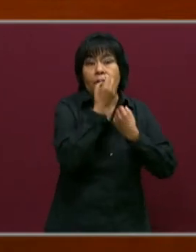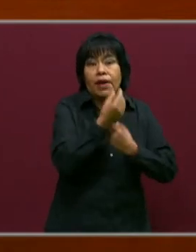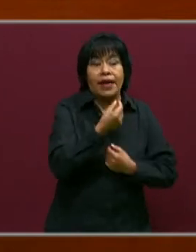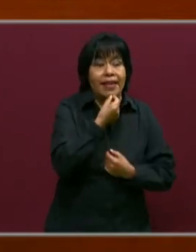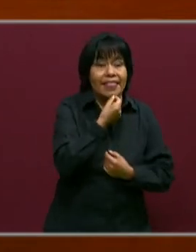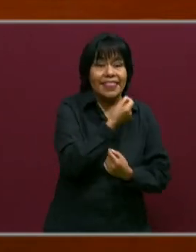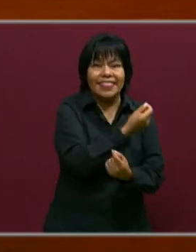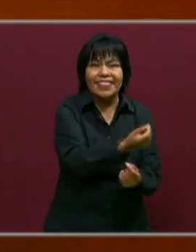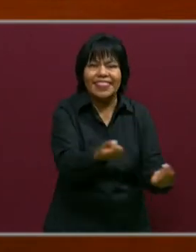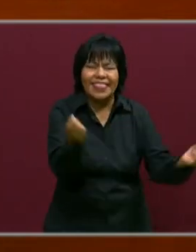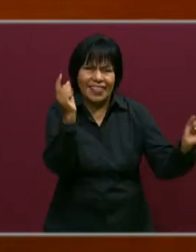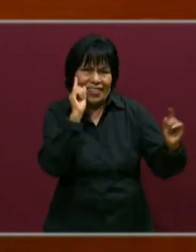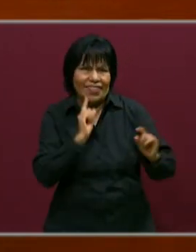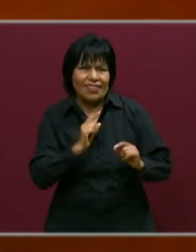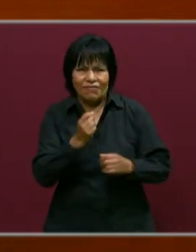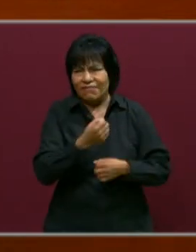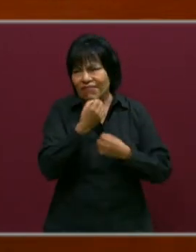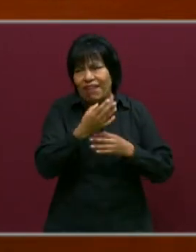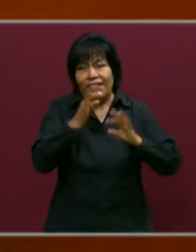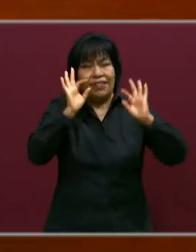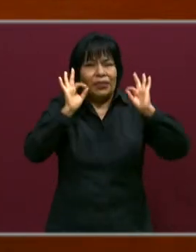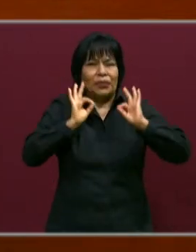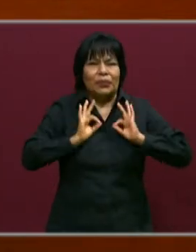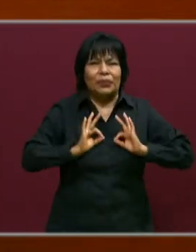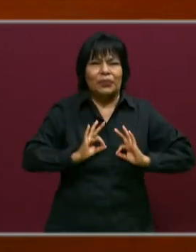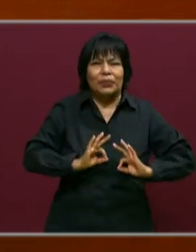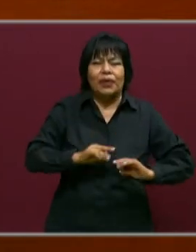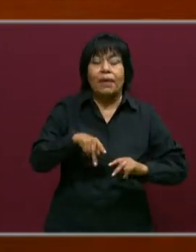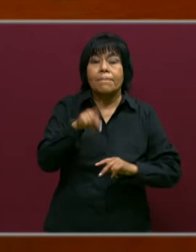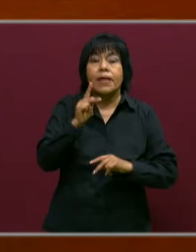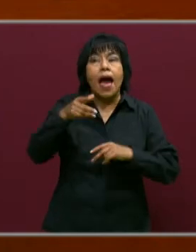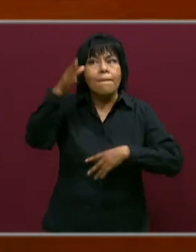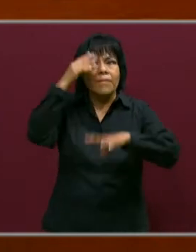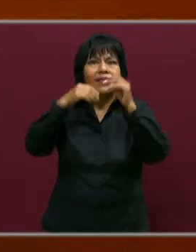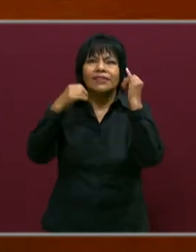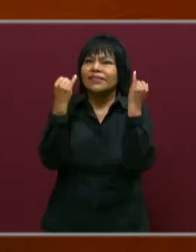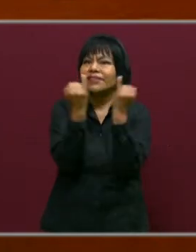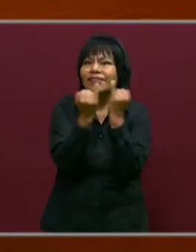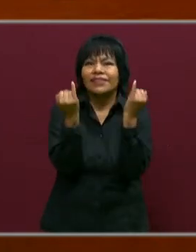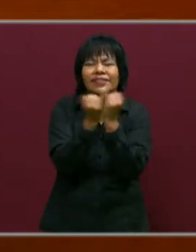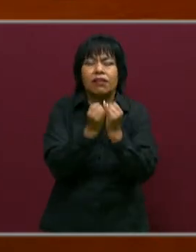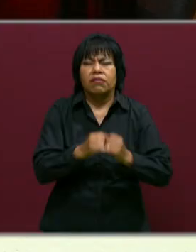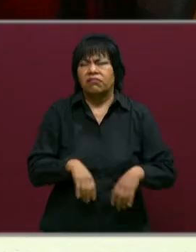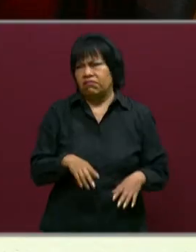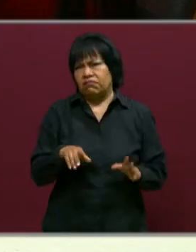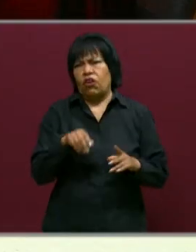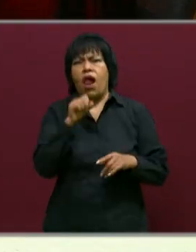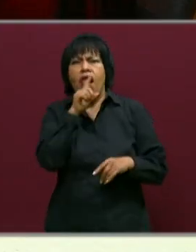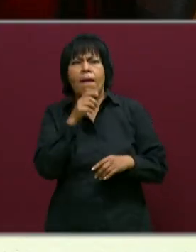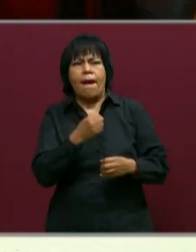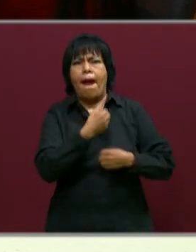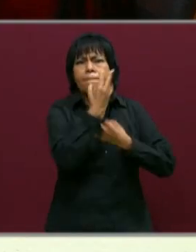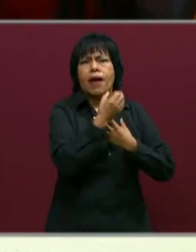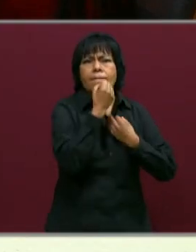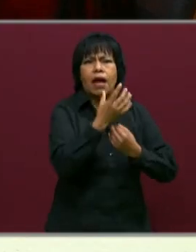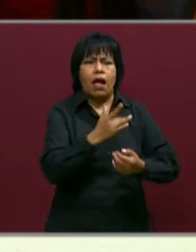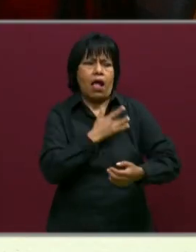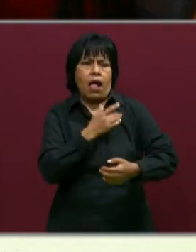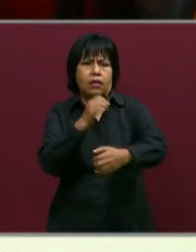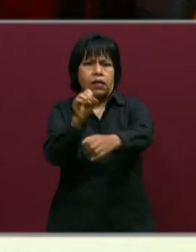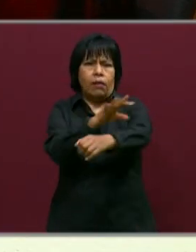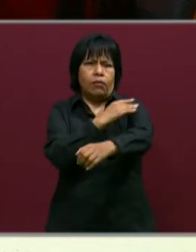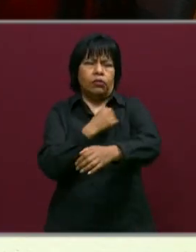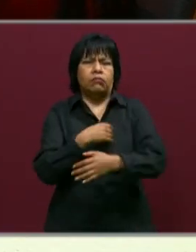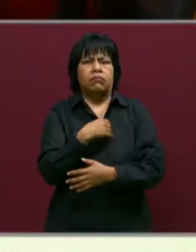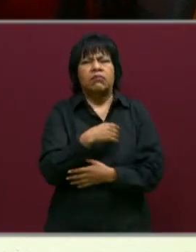sus emociones y también estén tranquilos y estén aprendiendo, ¿no? Que ese es como nuestro gran objetivo. ¿Que no es lo mismo cómo expresan sus emociones las alumnas